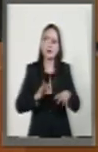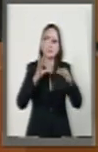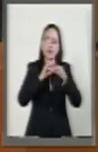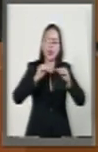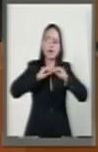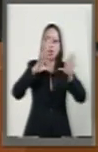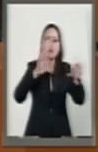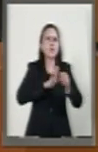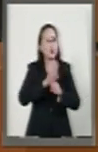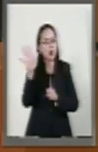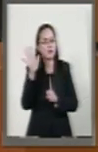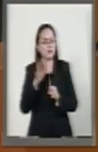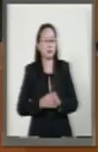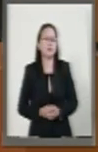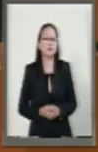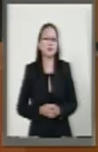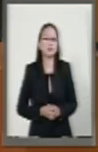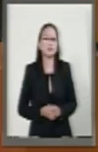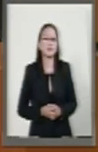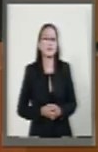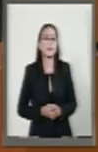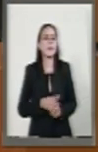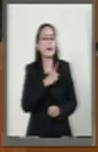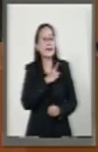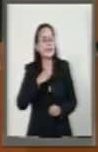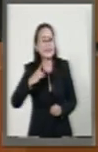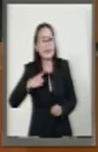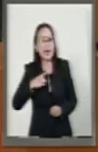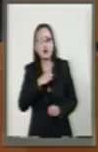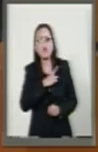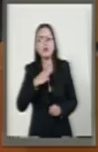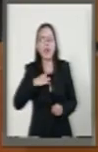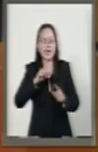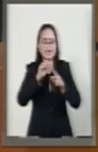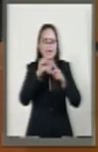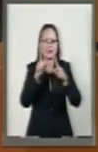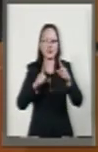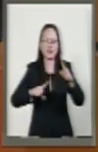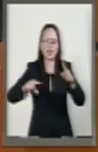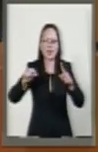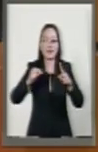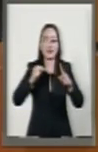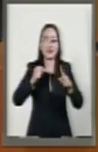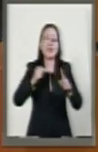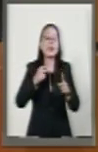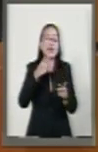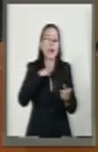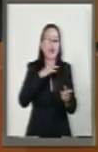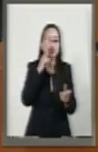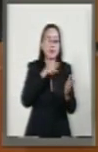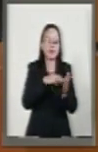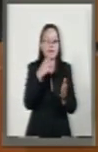importante. La deuda subnacional en 2003 equivalía a 169